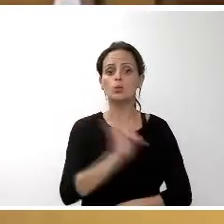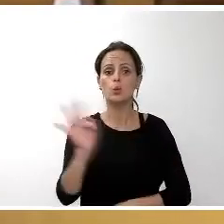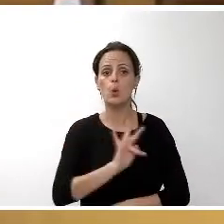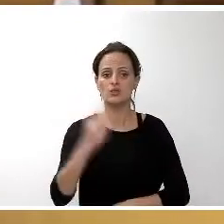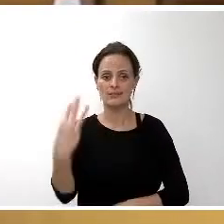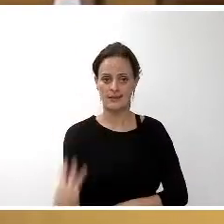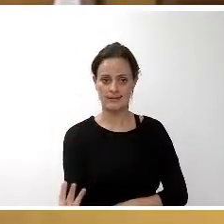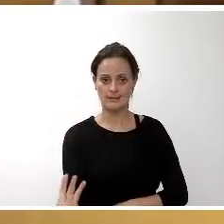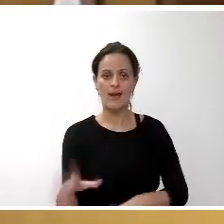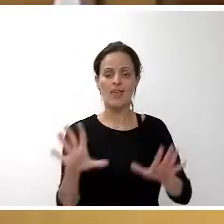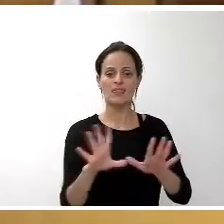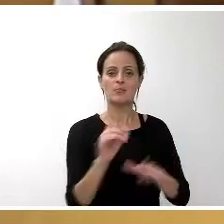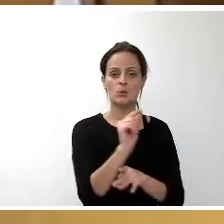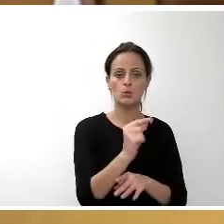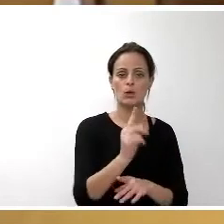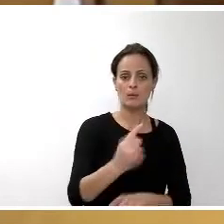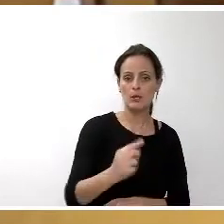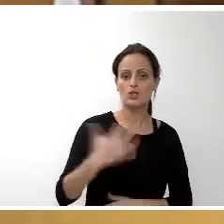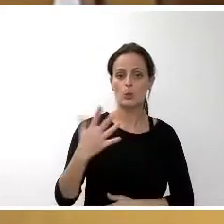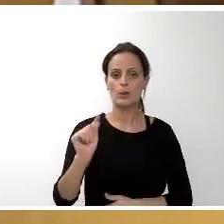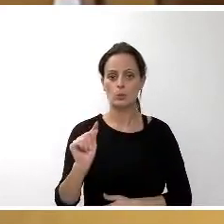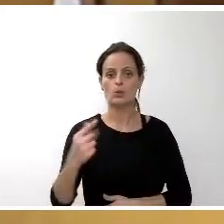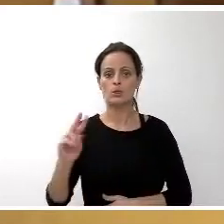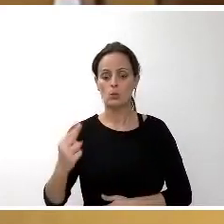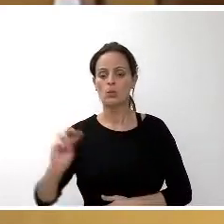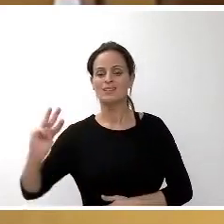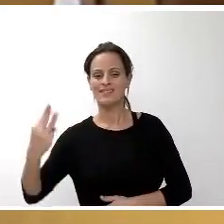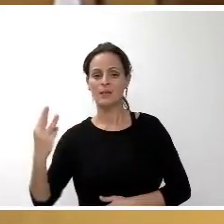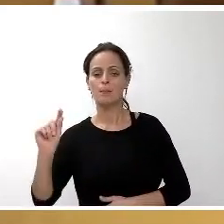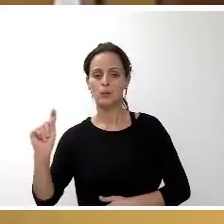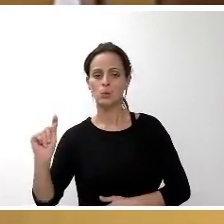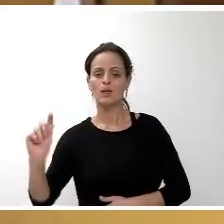de 10 minutos el primero, 5 minutos el segundo y 3 minutos el tercero.